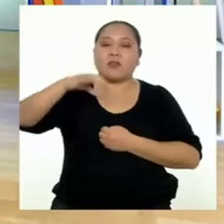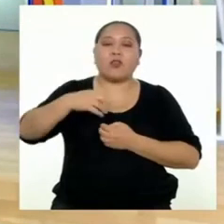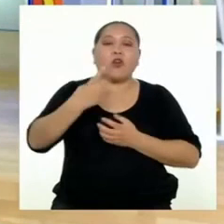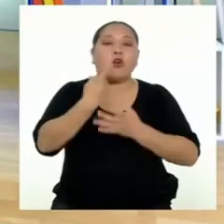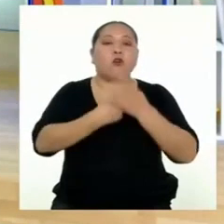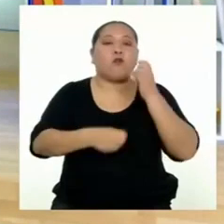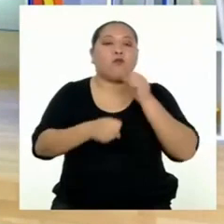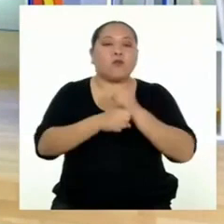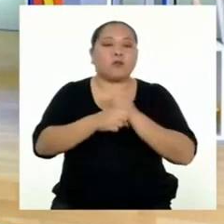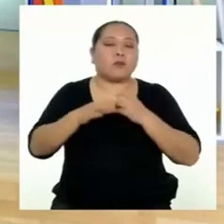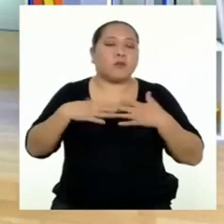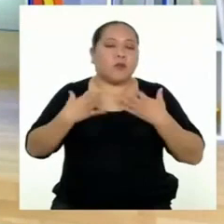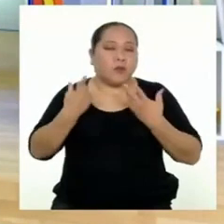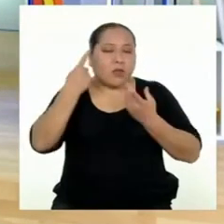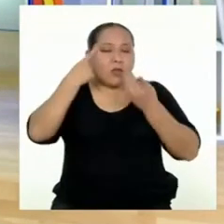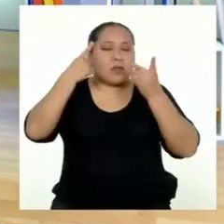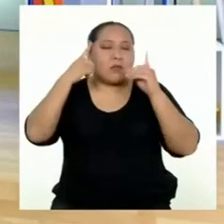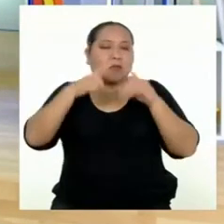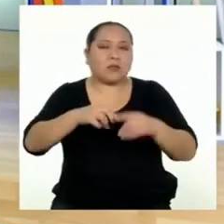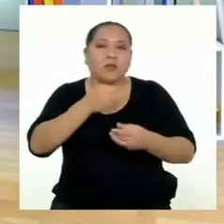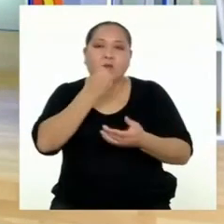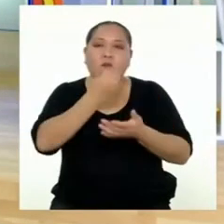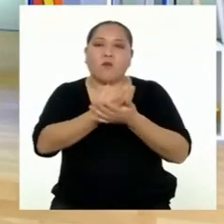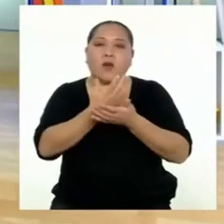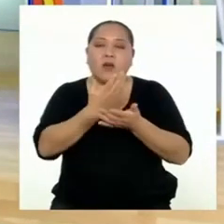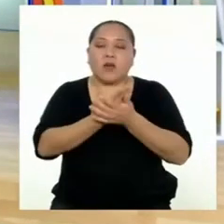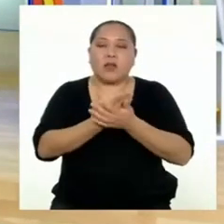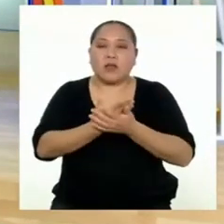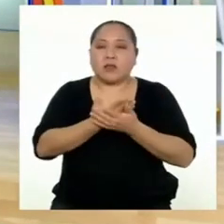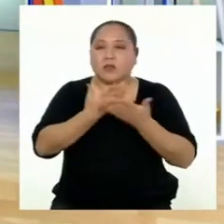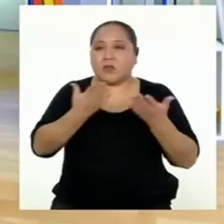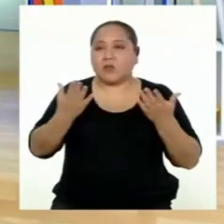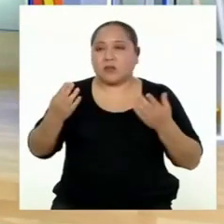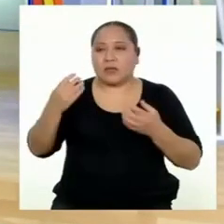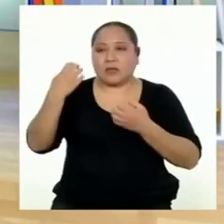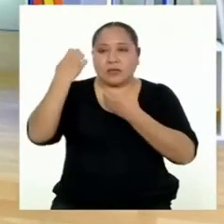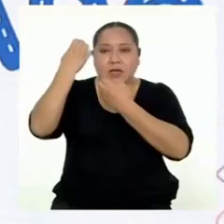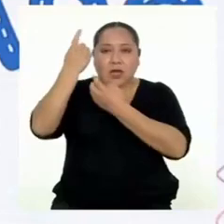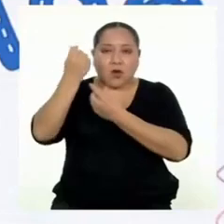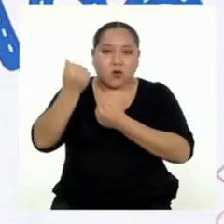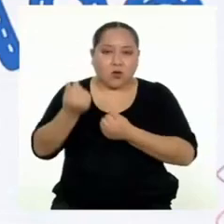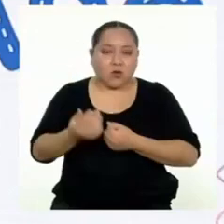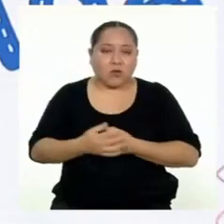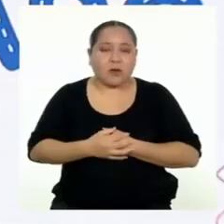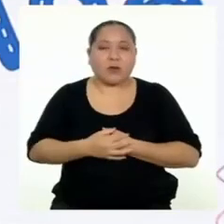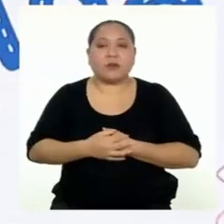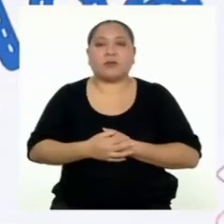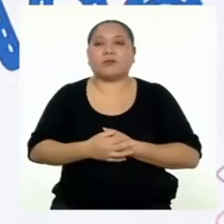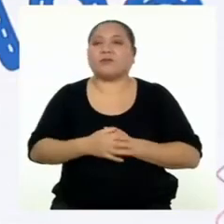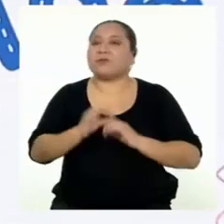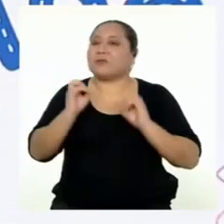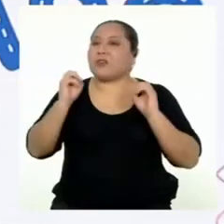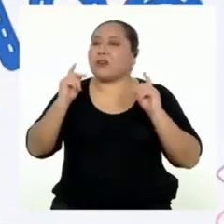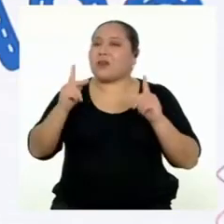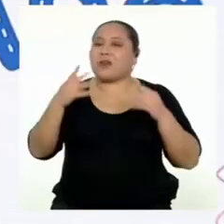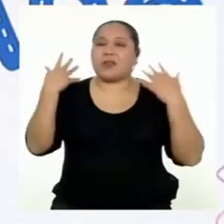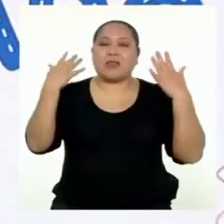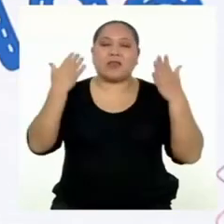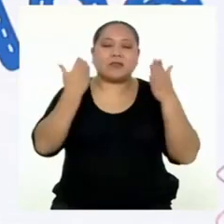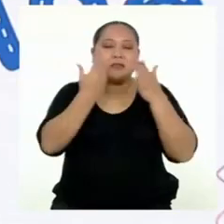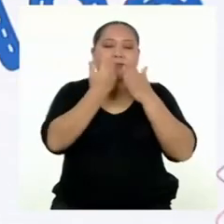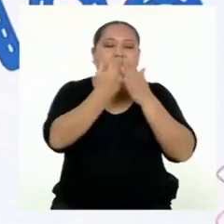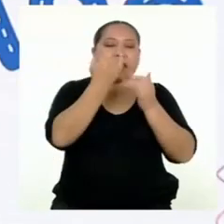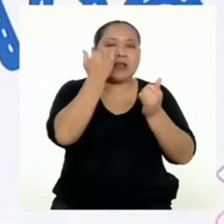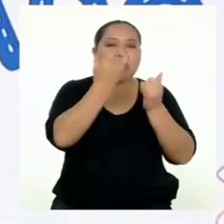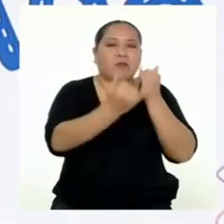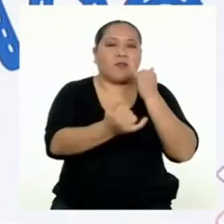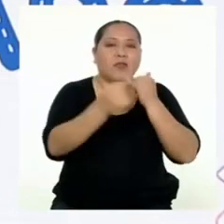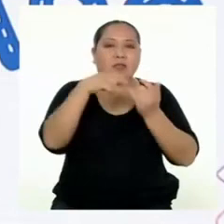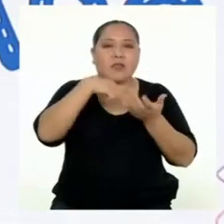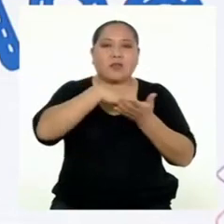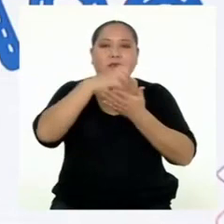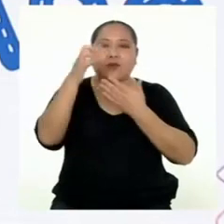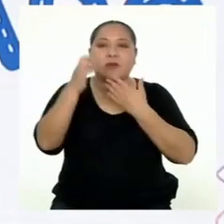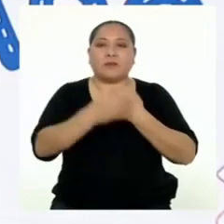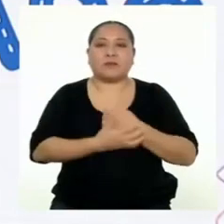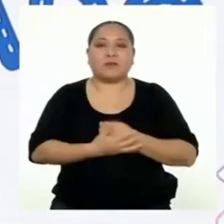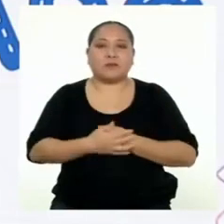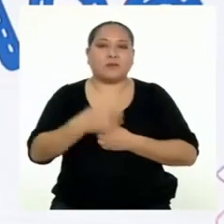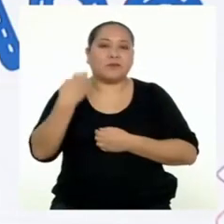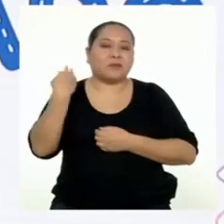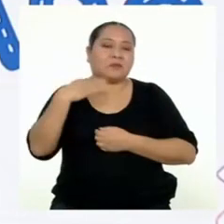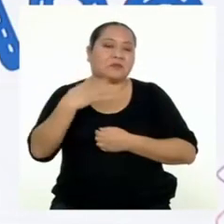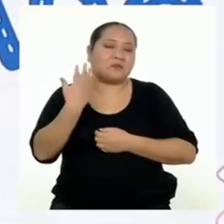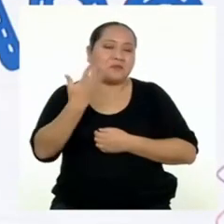necesaria para tomar buenas decisiones financieras y económicas. Bueno, ya estamos llegando a la parte final del programa.